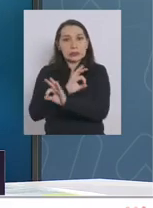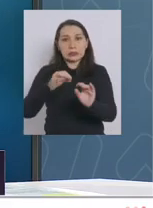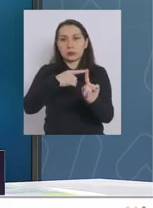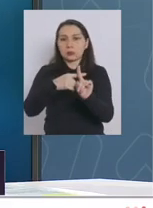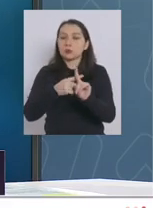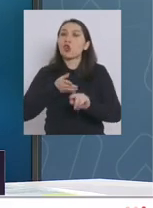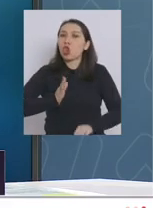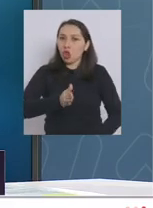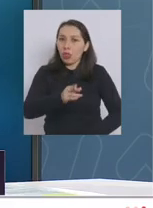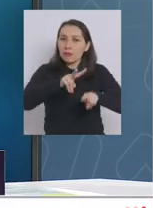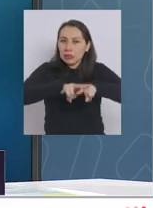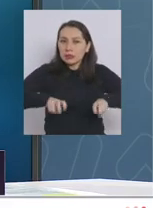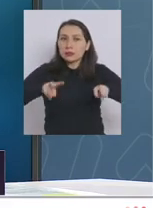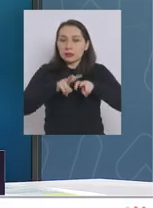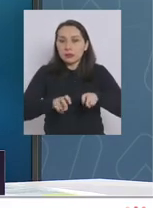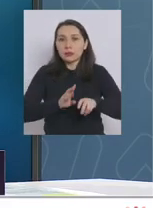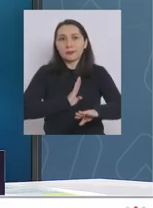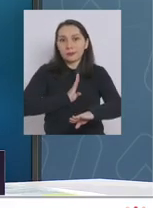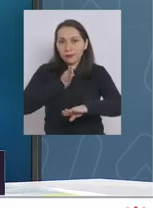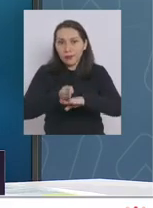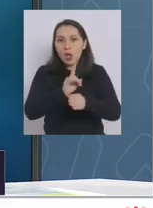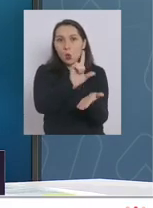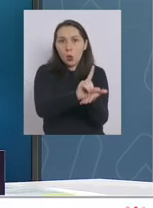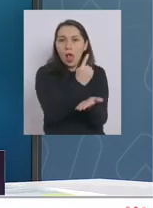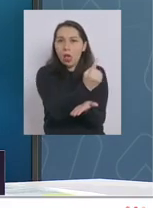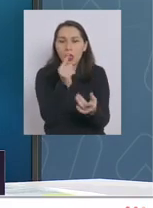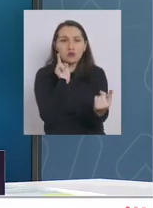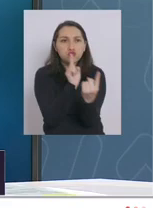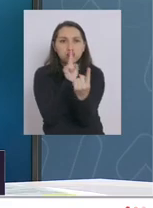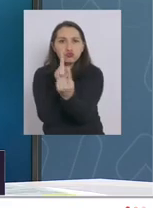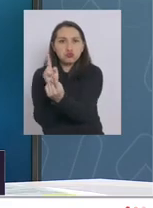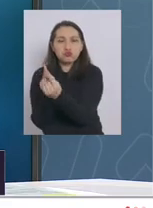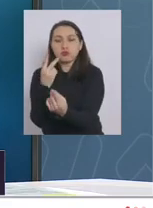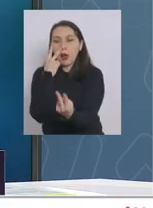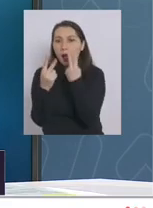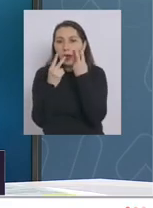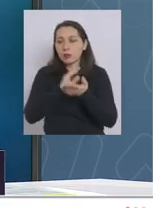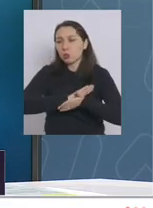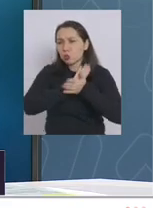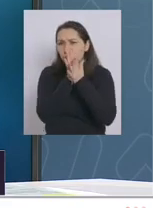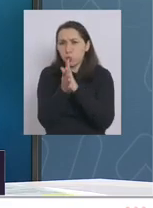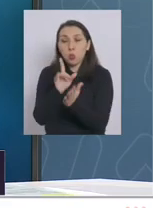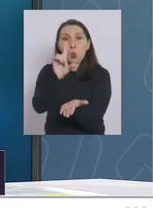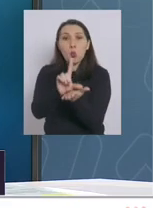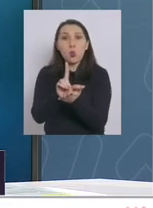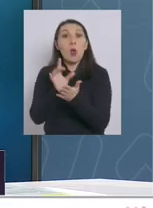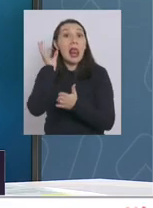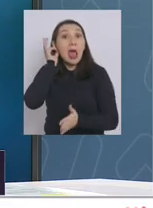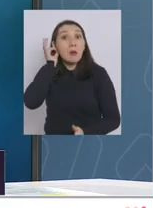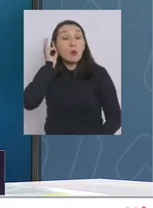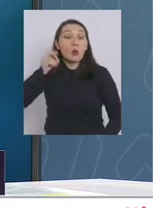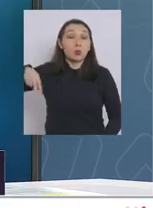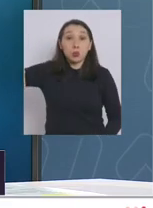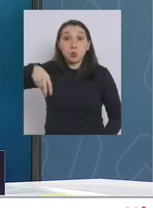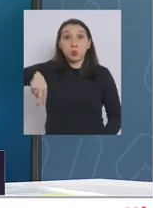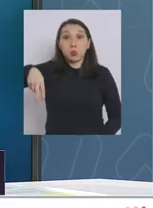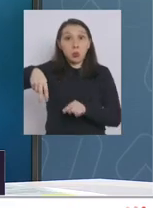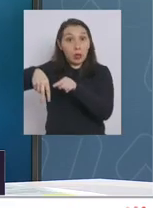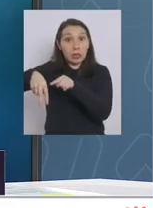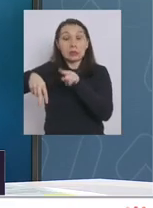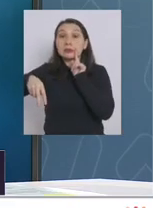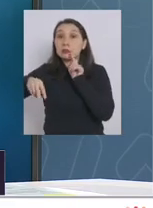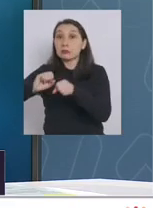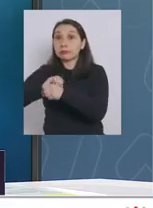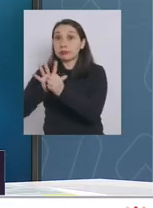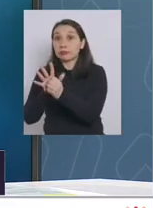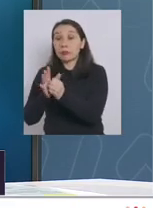sigue en curso, se está yendo a terreno y también revisando todas las zonas donde pudo haber estado, no solamente la persona con